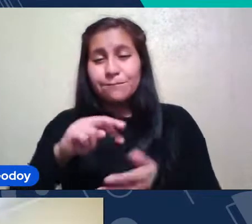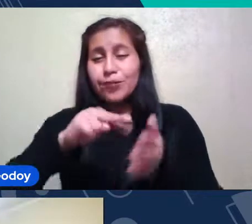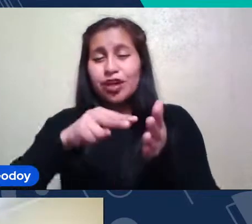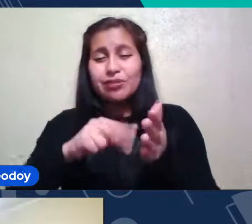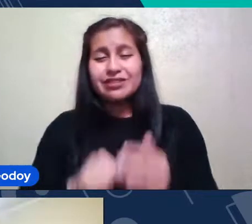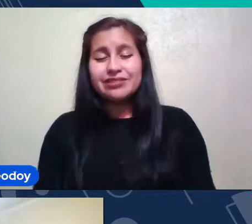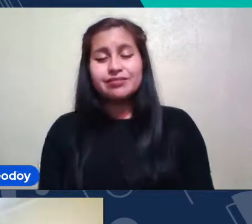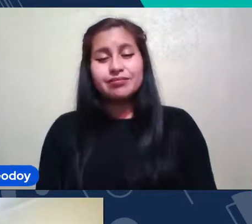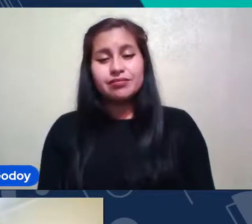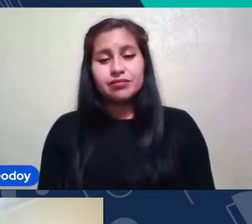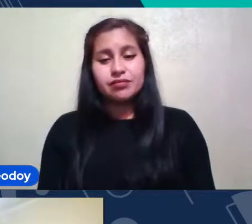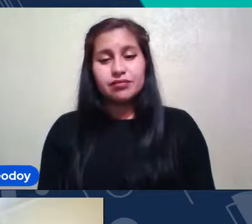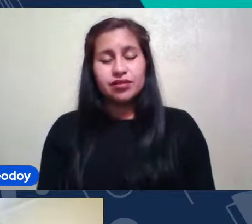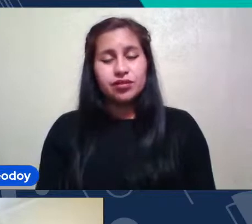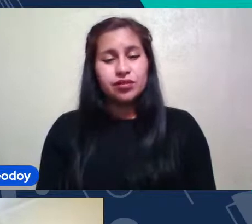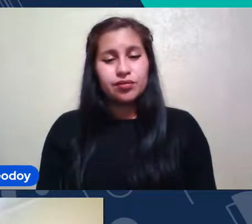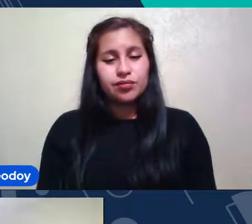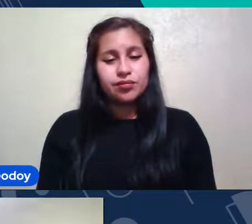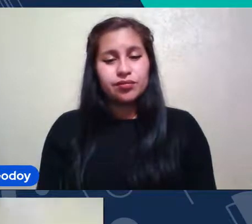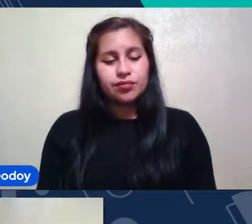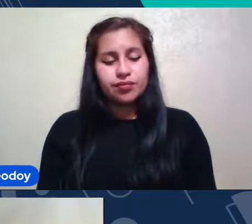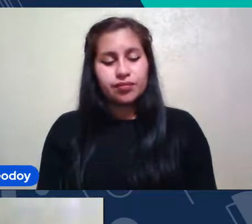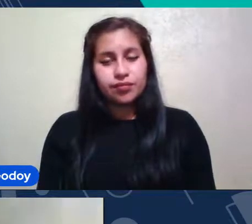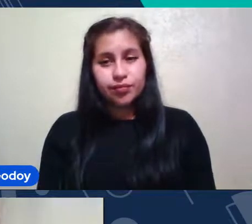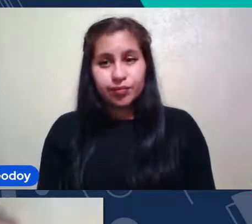Pucha Ah sí